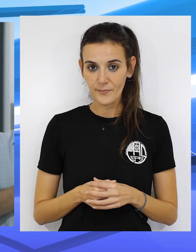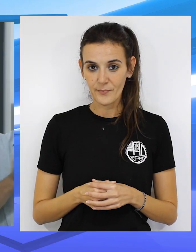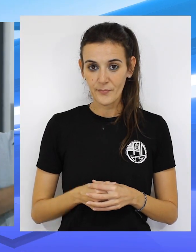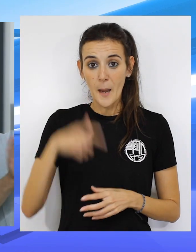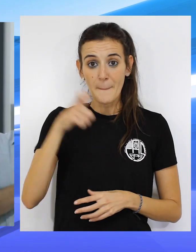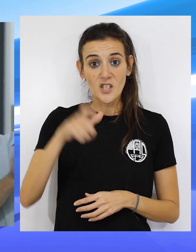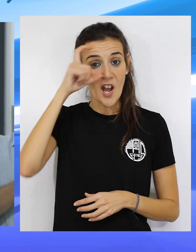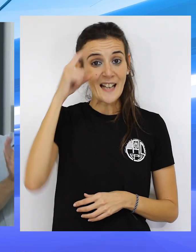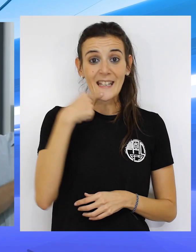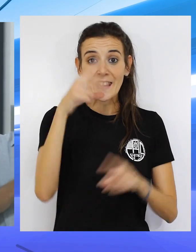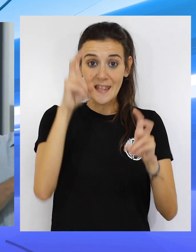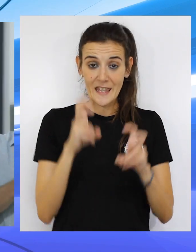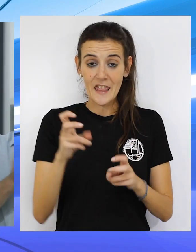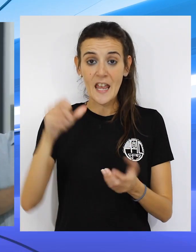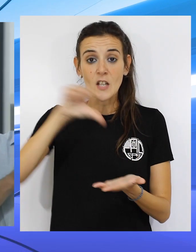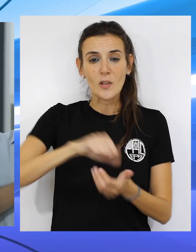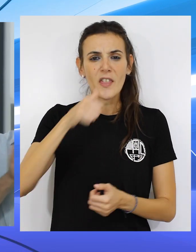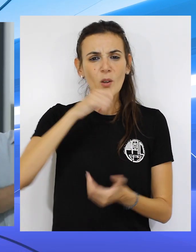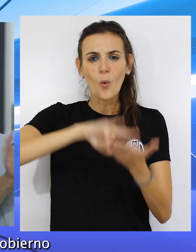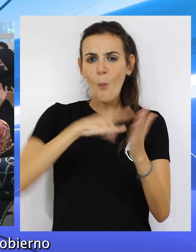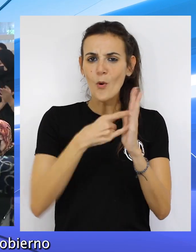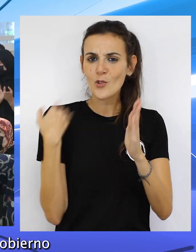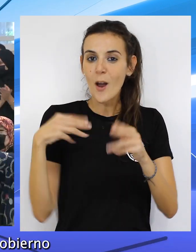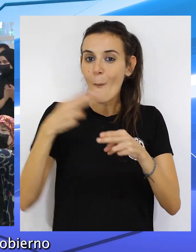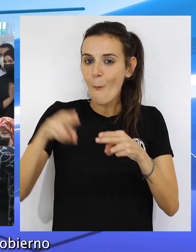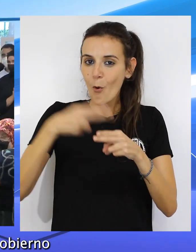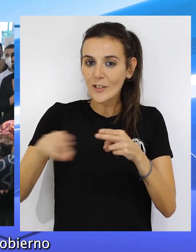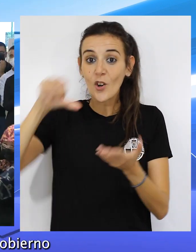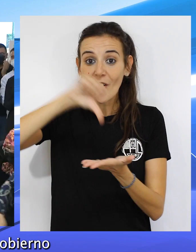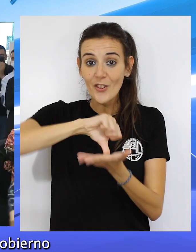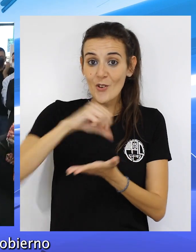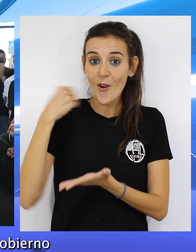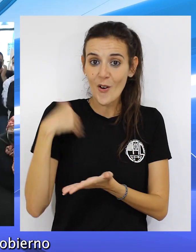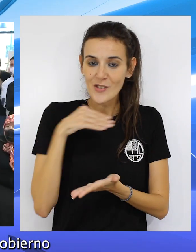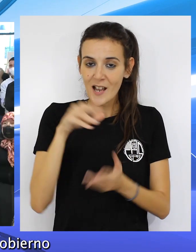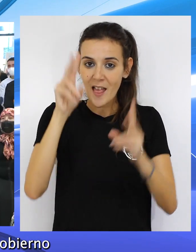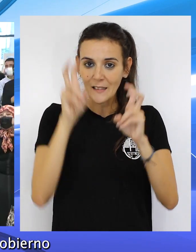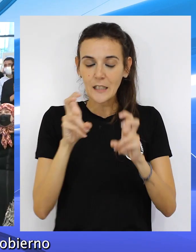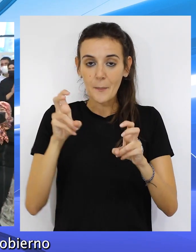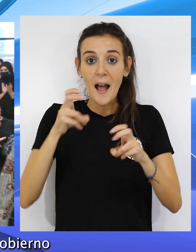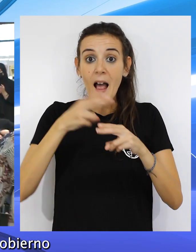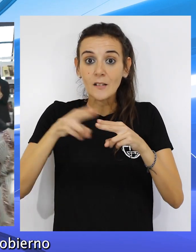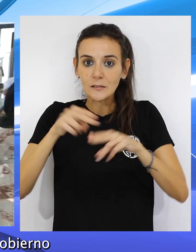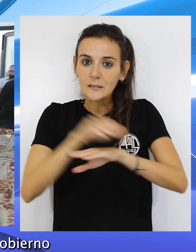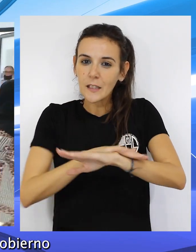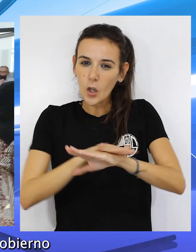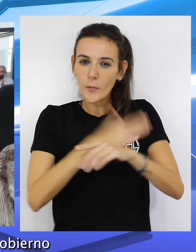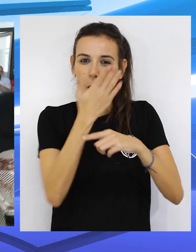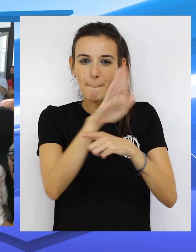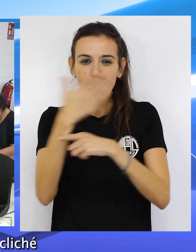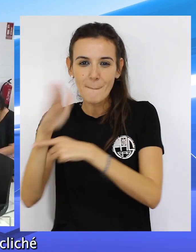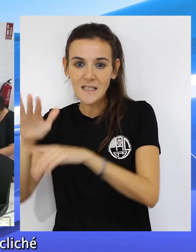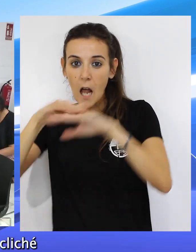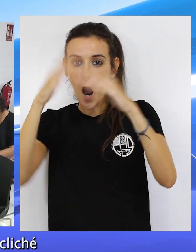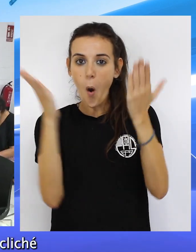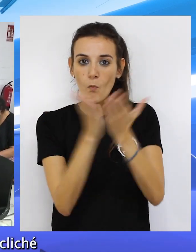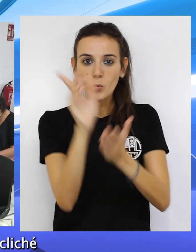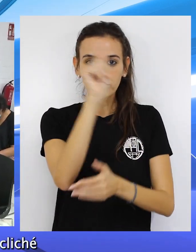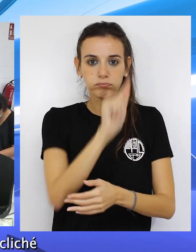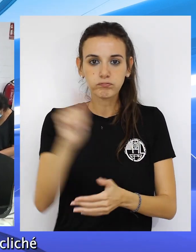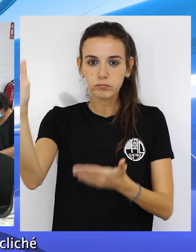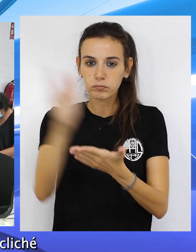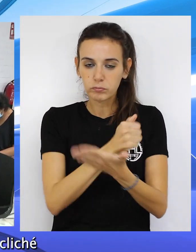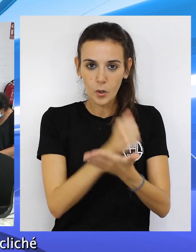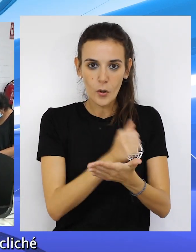Ali afirma que Ceuta ya es un proyecto político regionalista con vocación de gobierno que quieren representar a todo el mundo y que viene a